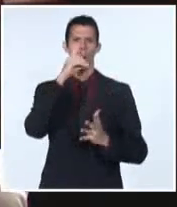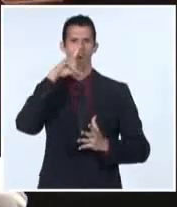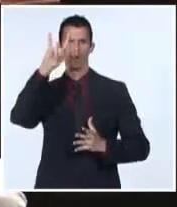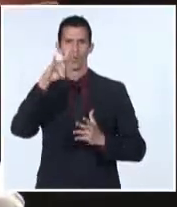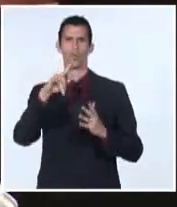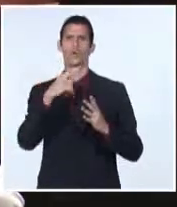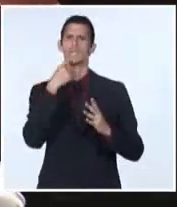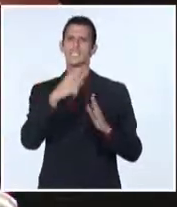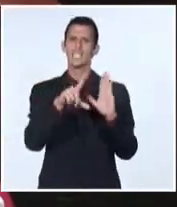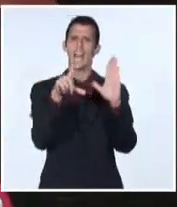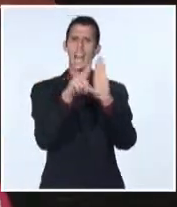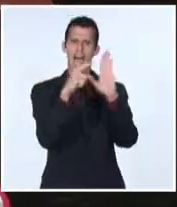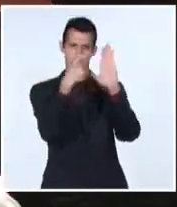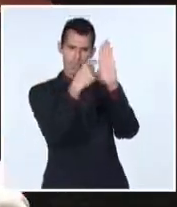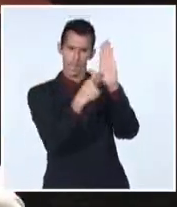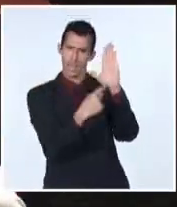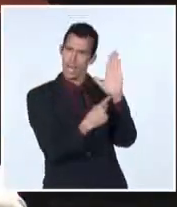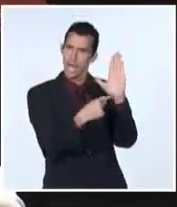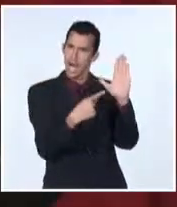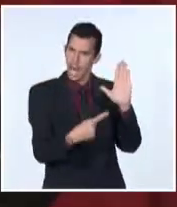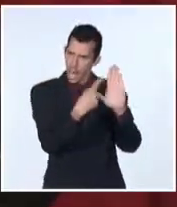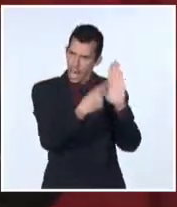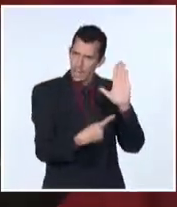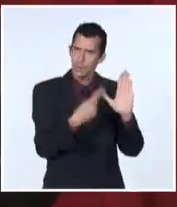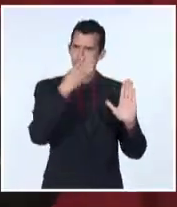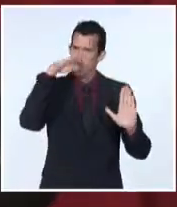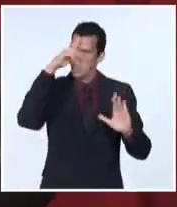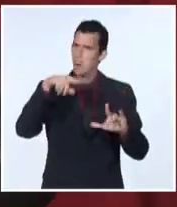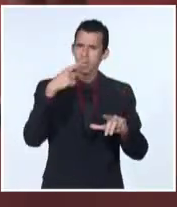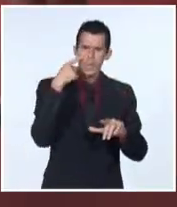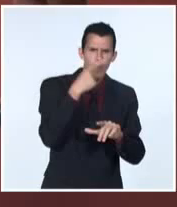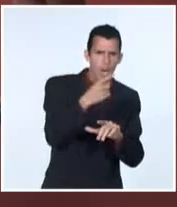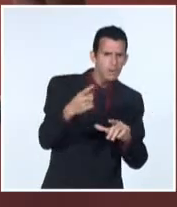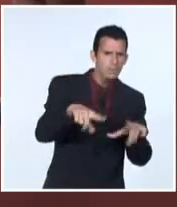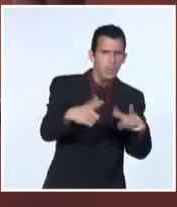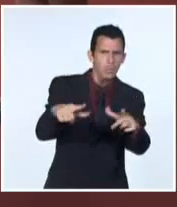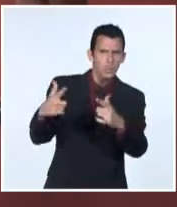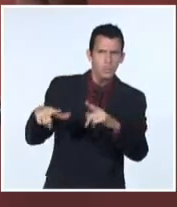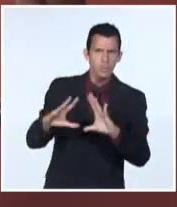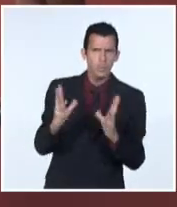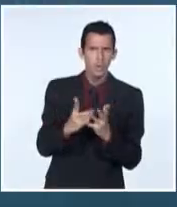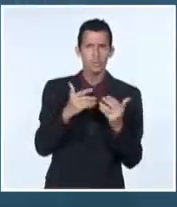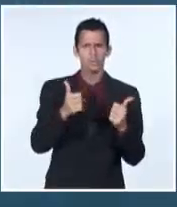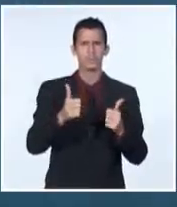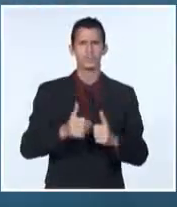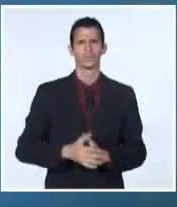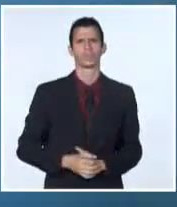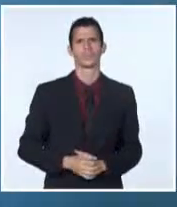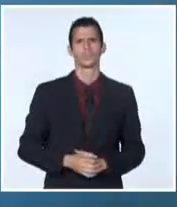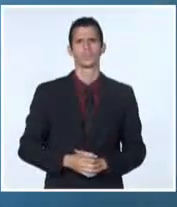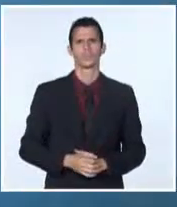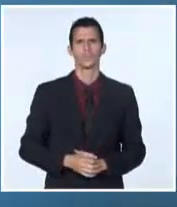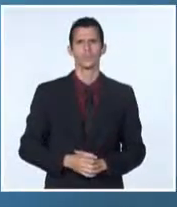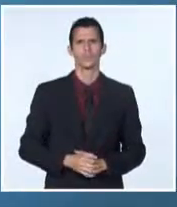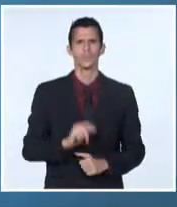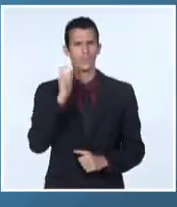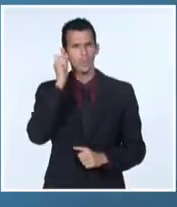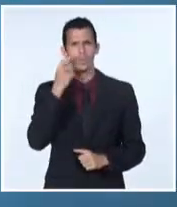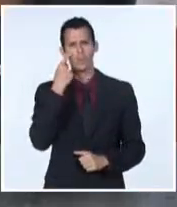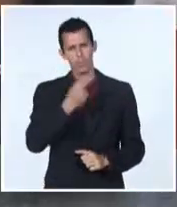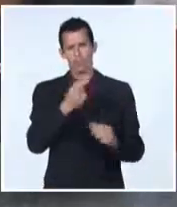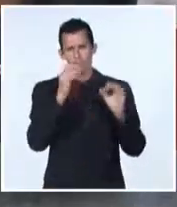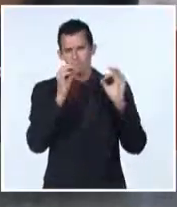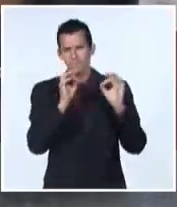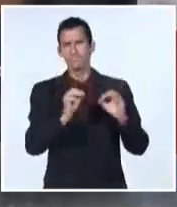en su visita a la Escuela de Formación Integral José Martí constató cómo se implementa un modelo educativo terapéutico mediante